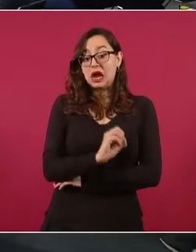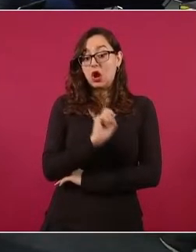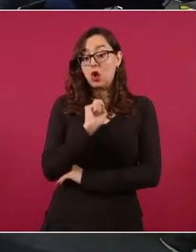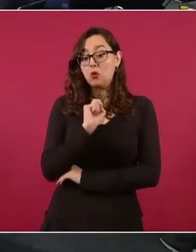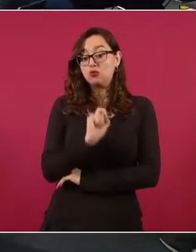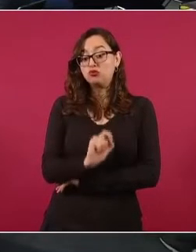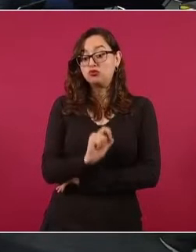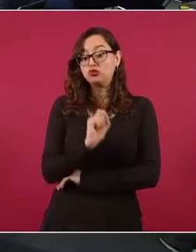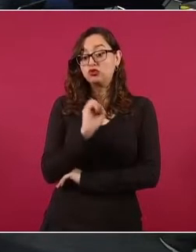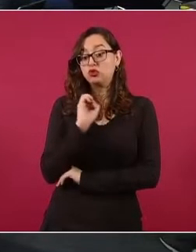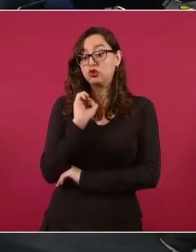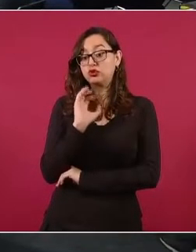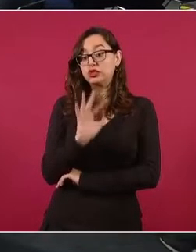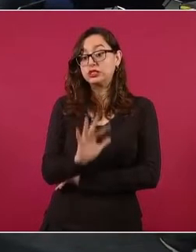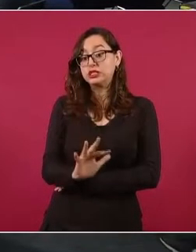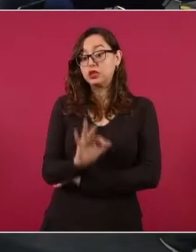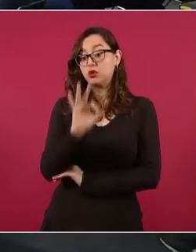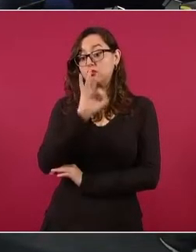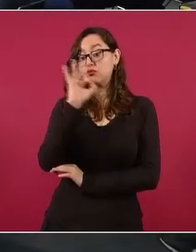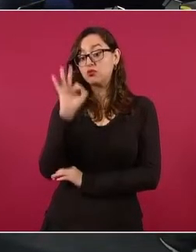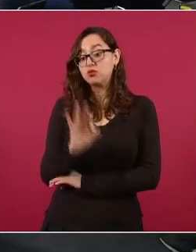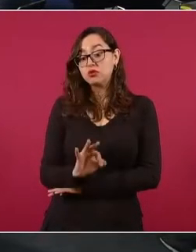Calderón.